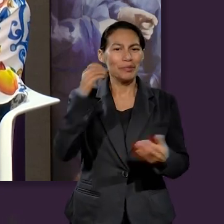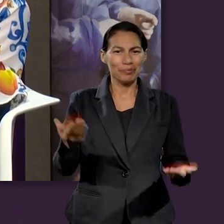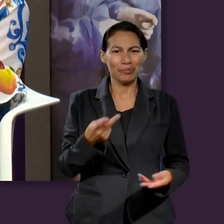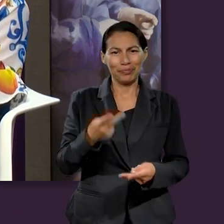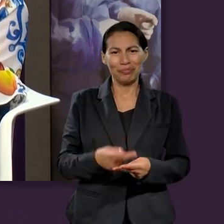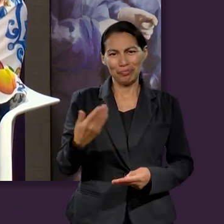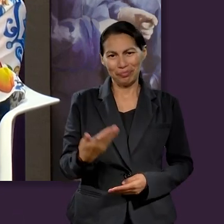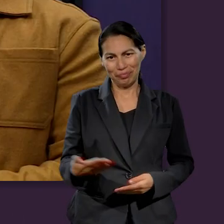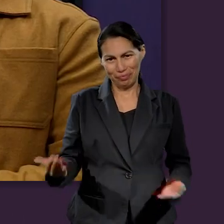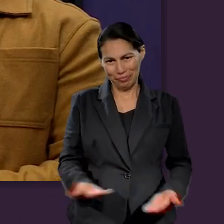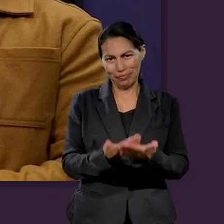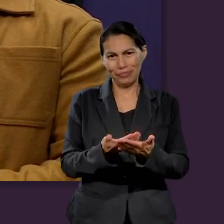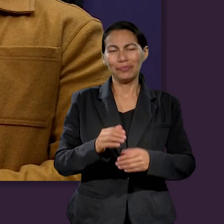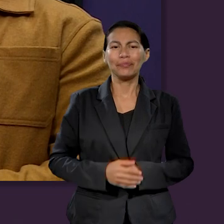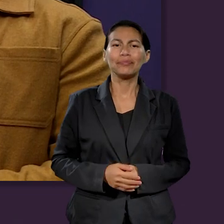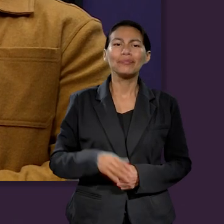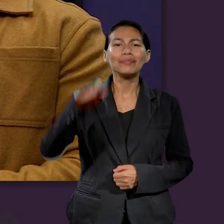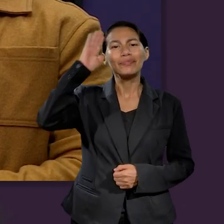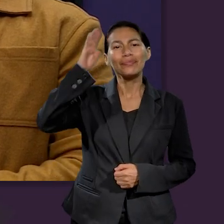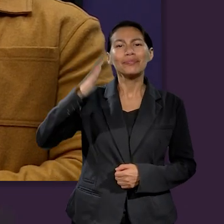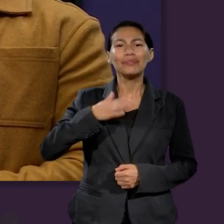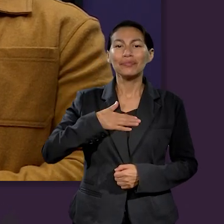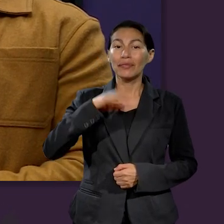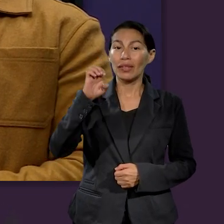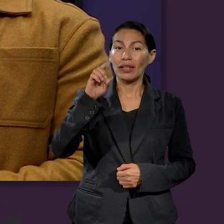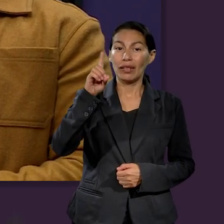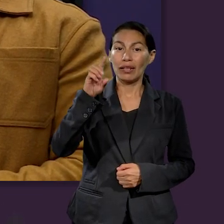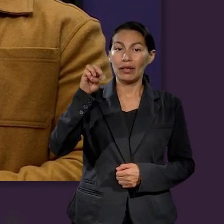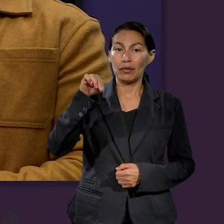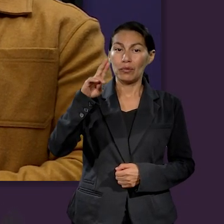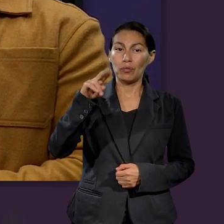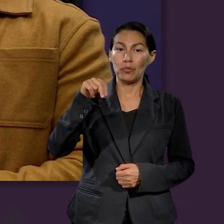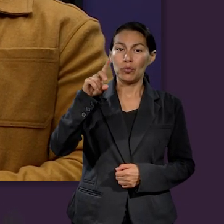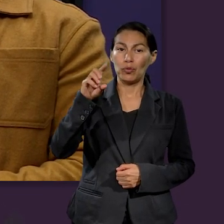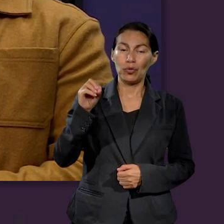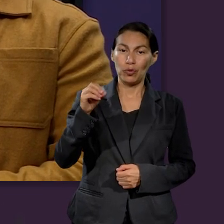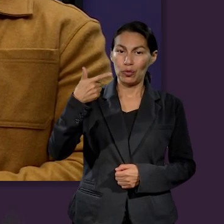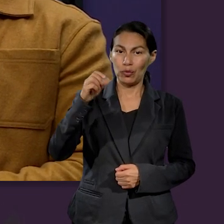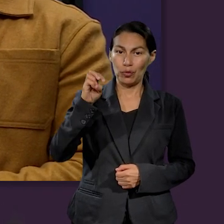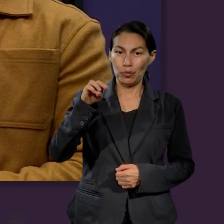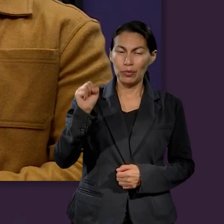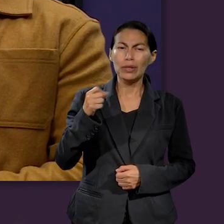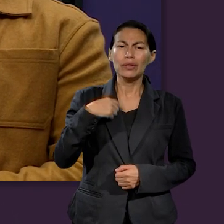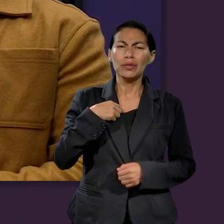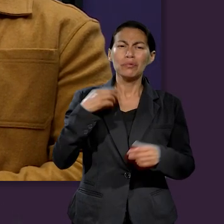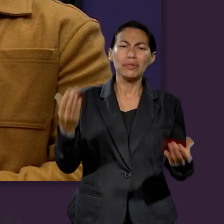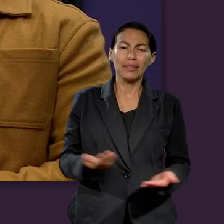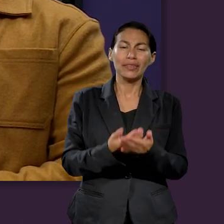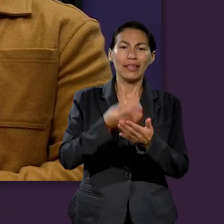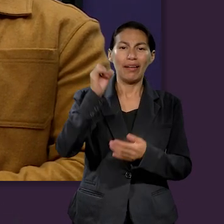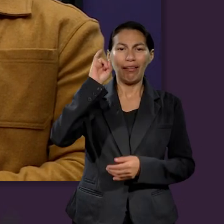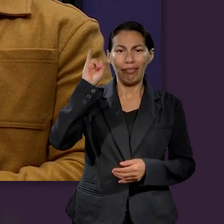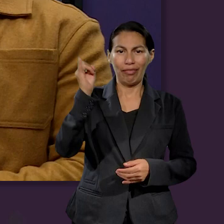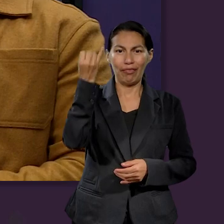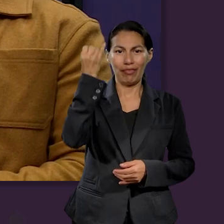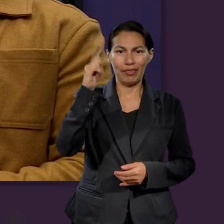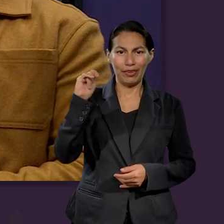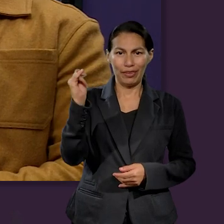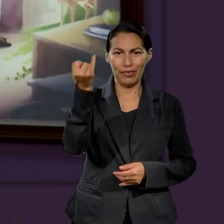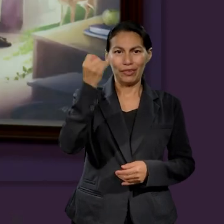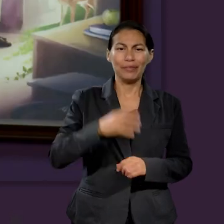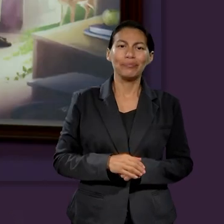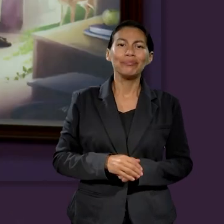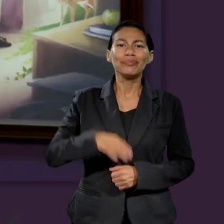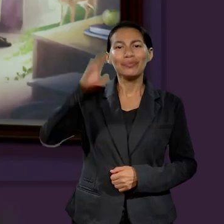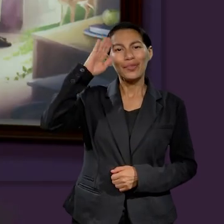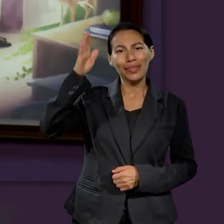soy de aquí, de Montemoreles. Hola, ¿qué tal? Mi nombre es Edmundo Gómez, estudio Contaburía Pública, y soy originario de Tijuana, Baja California.